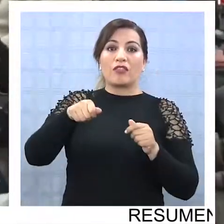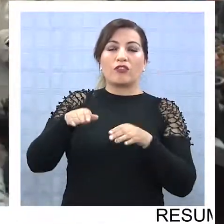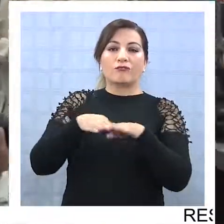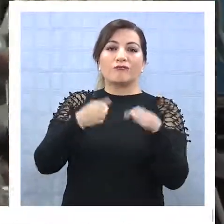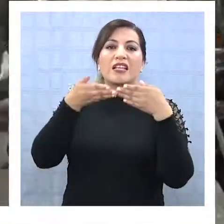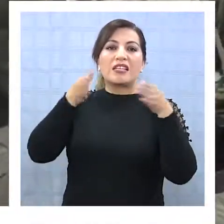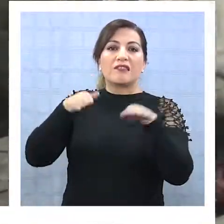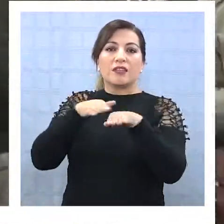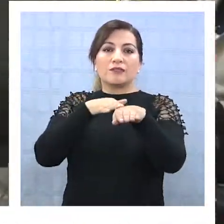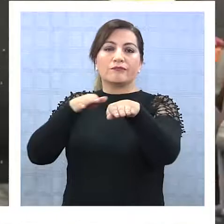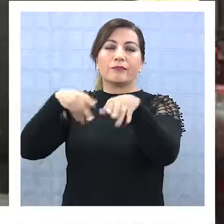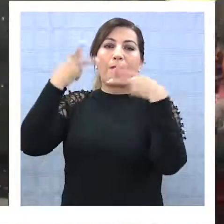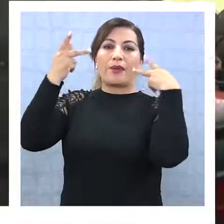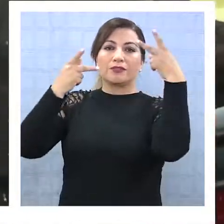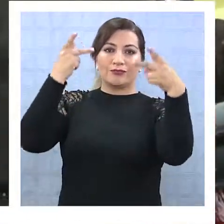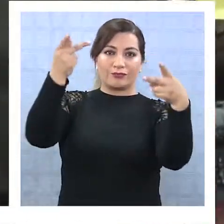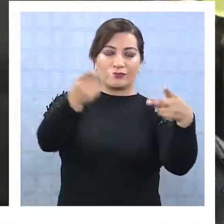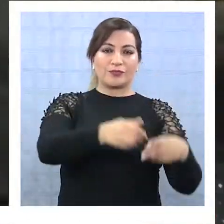calles.